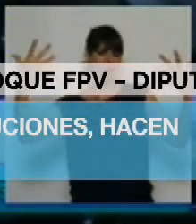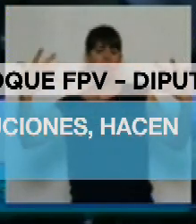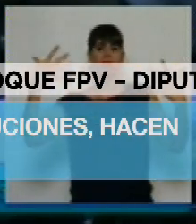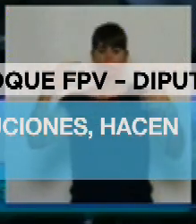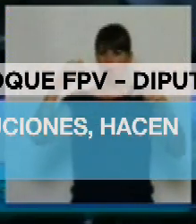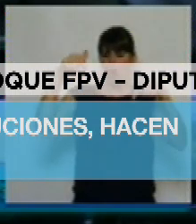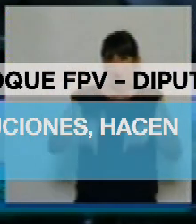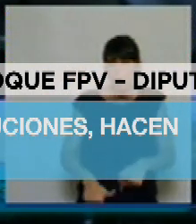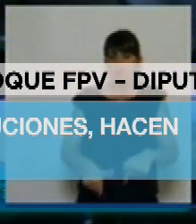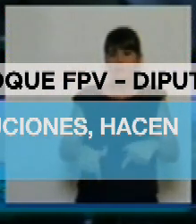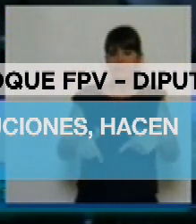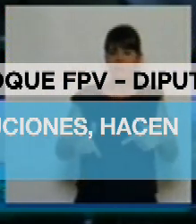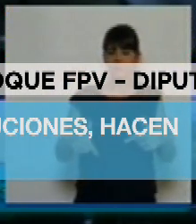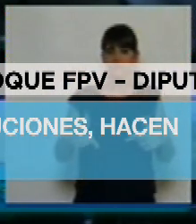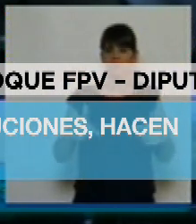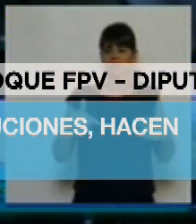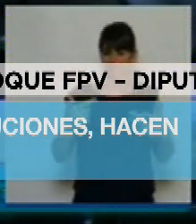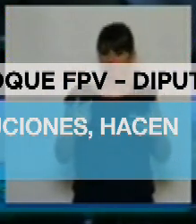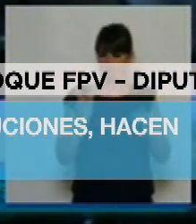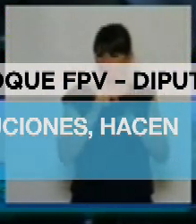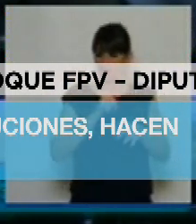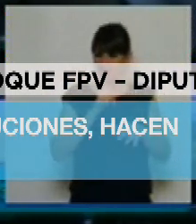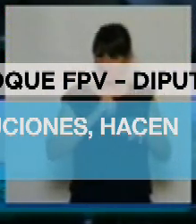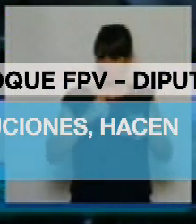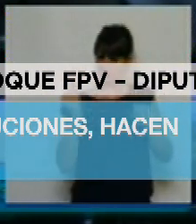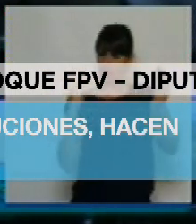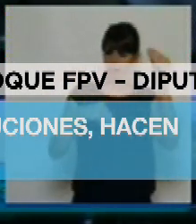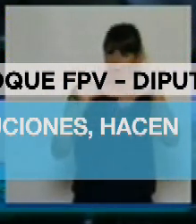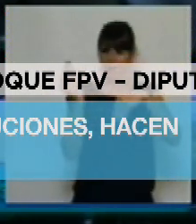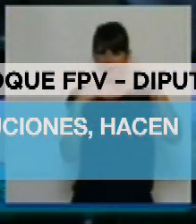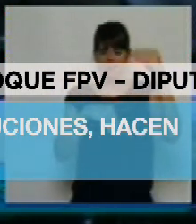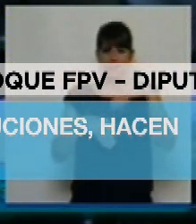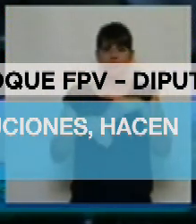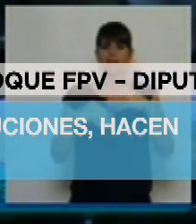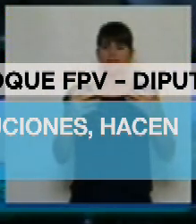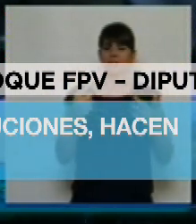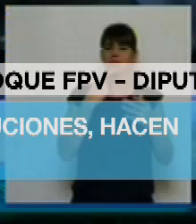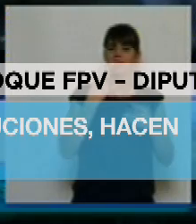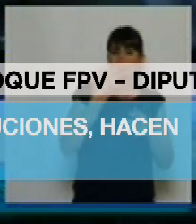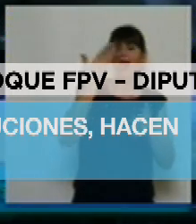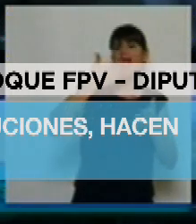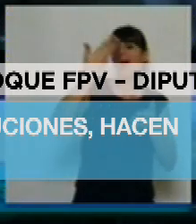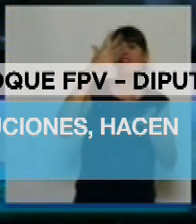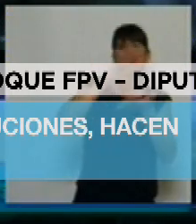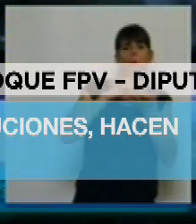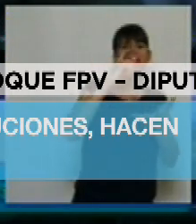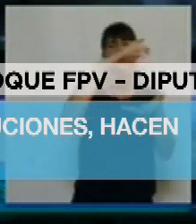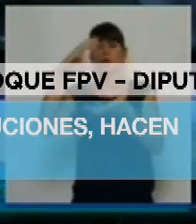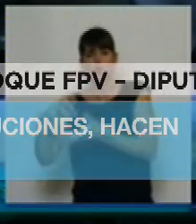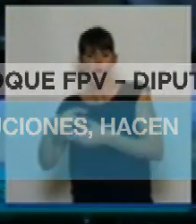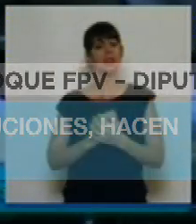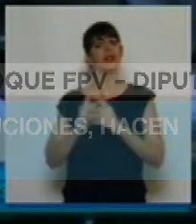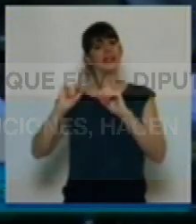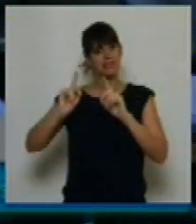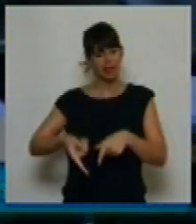reinventan cotidianamente. Hacen de las instituciones lo que quieren.